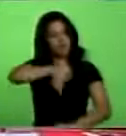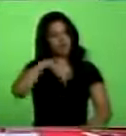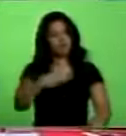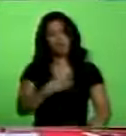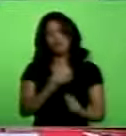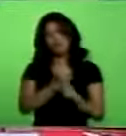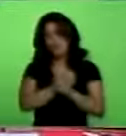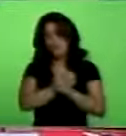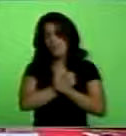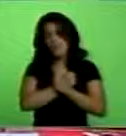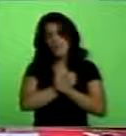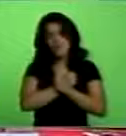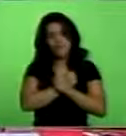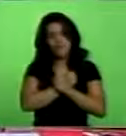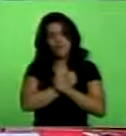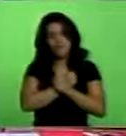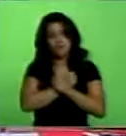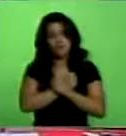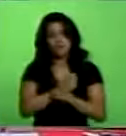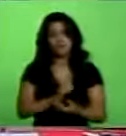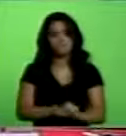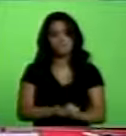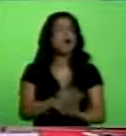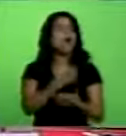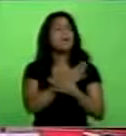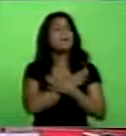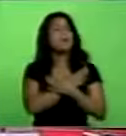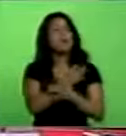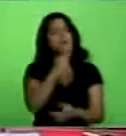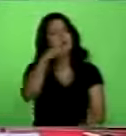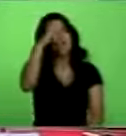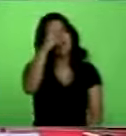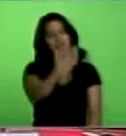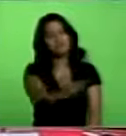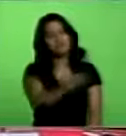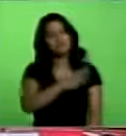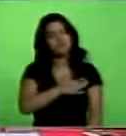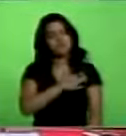profundo por nuestro Padre, nuestro Guía,